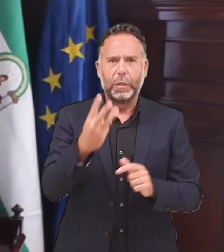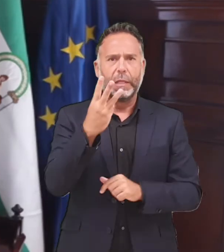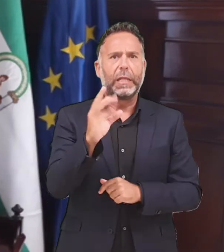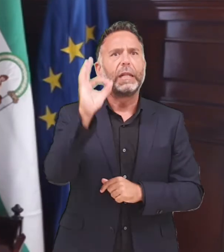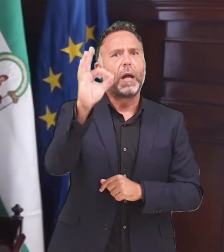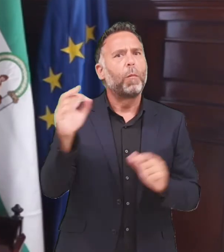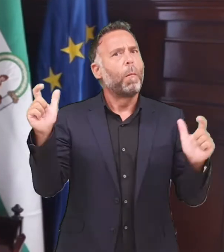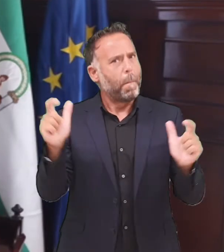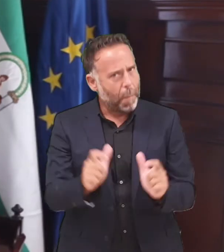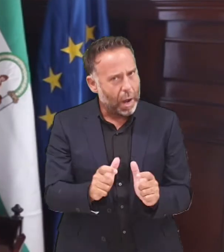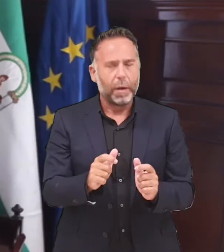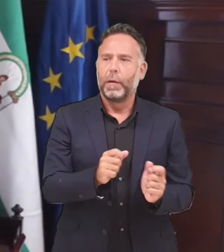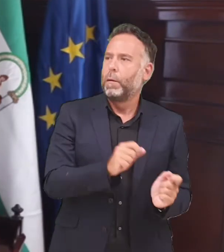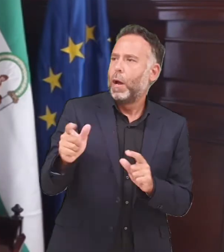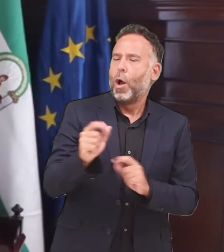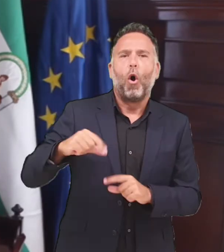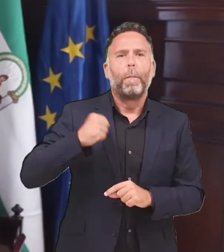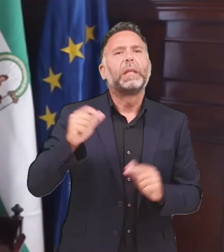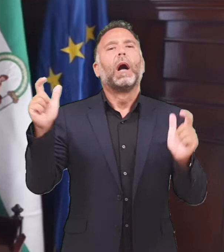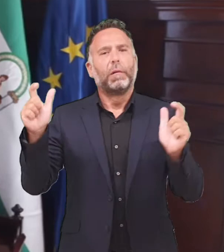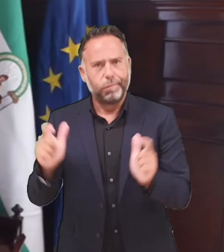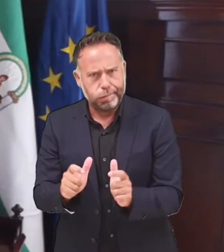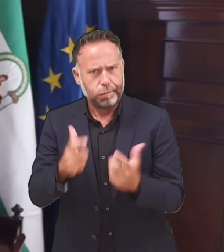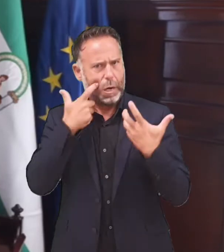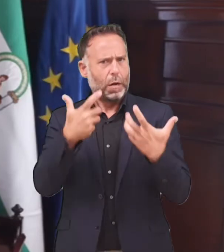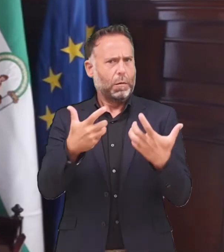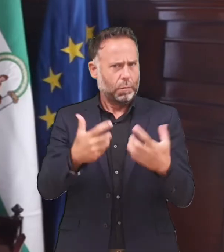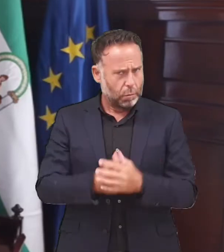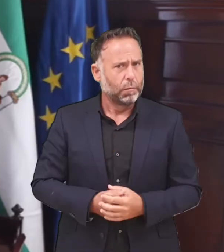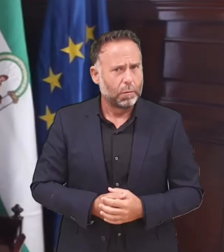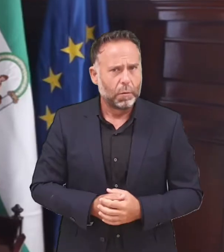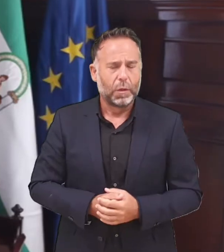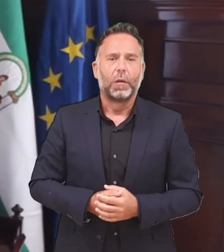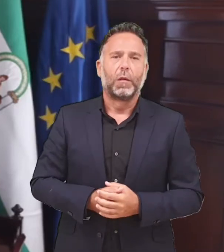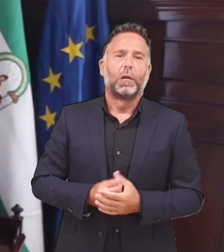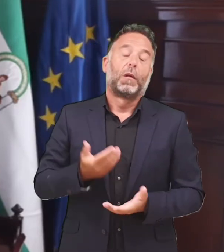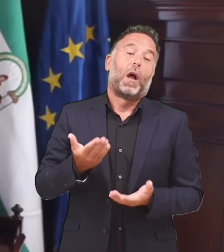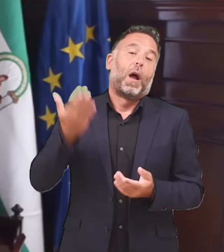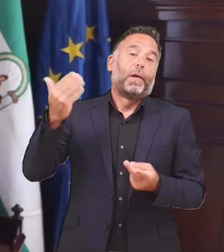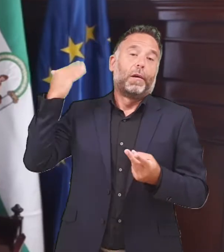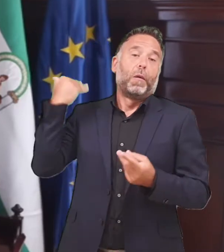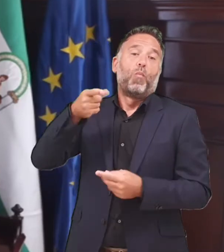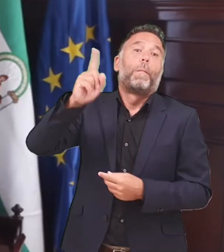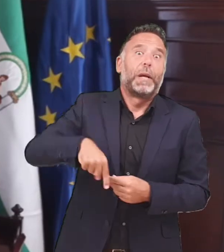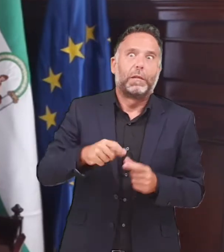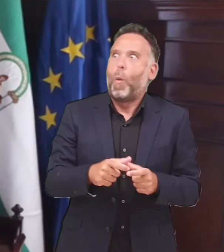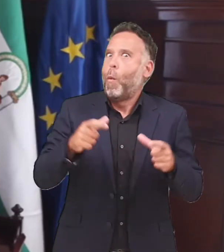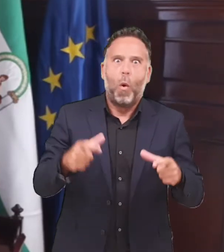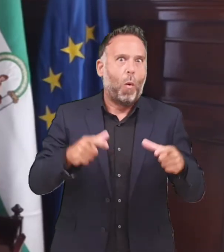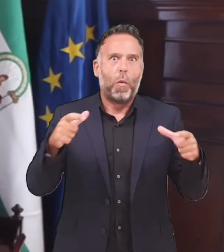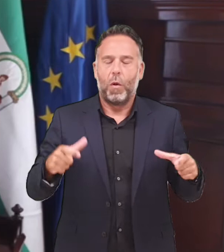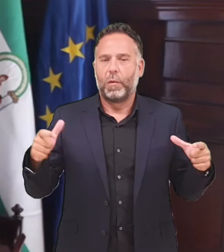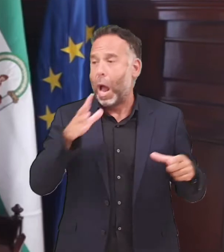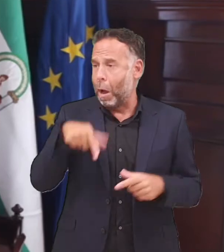30% en el número de hospitalizados que ha descendido claramente respecto a lo que ocurría hace algo más de un mes.